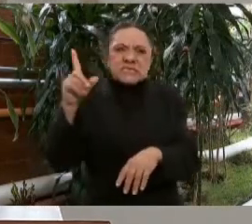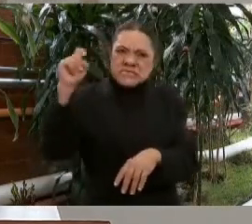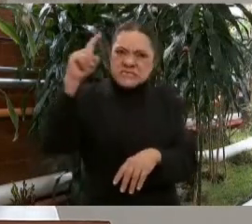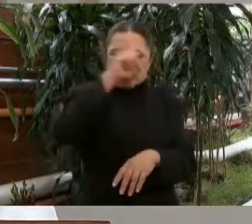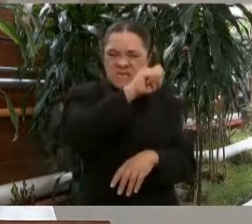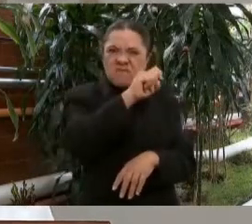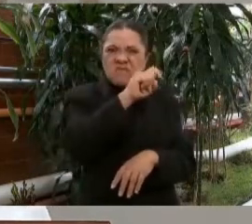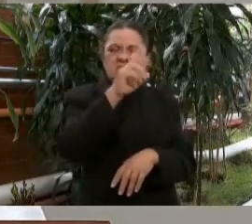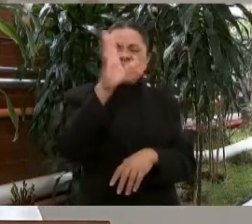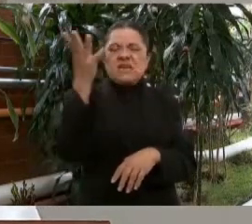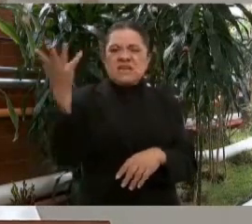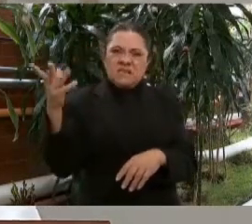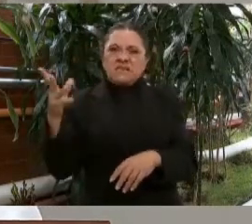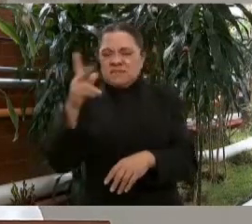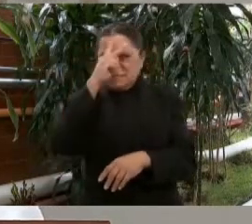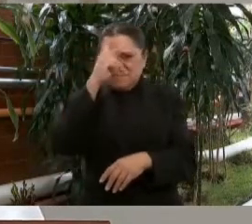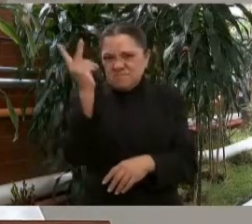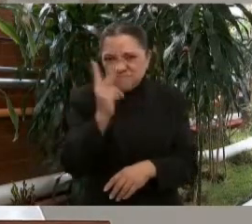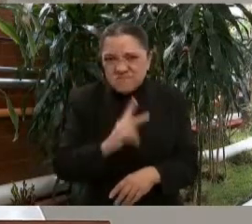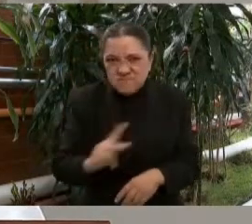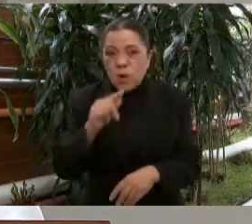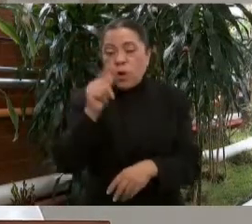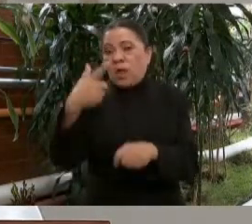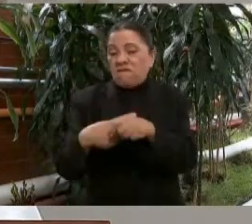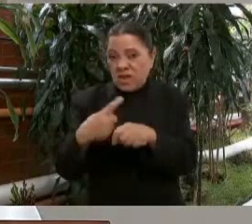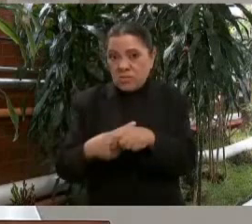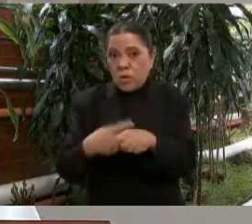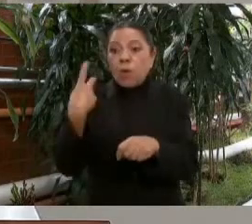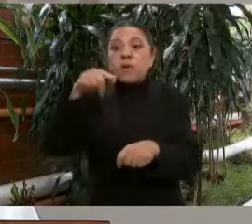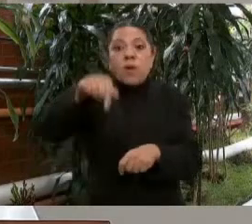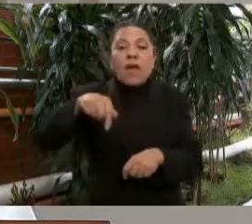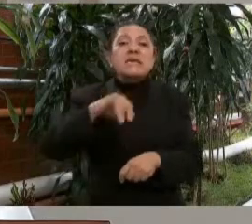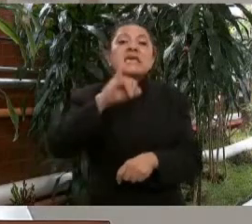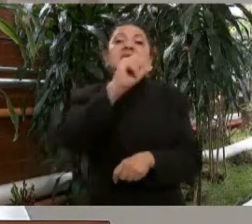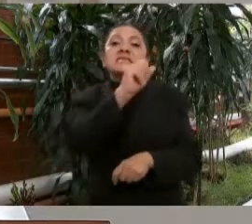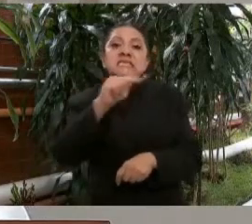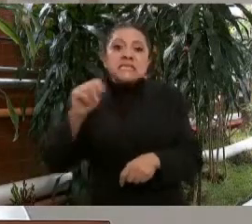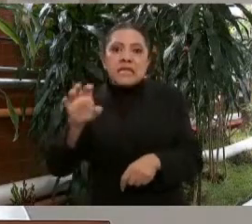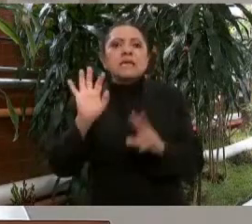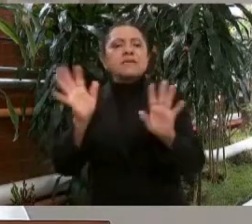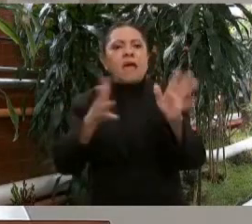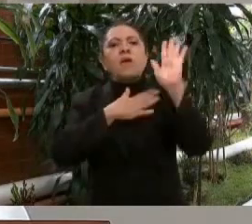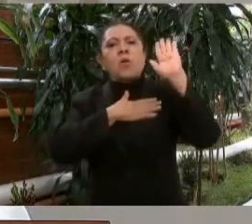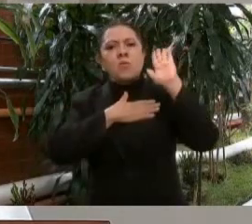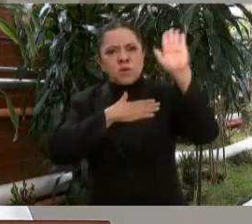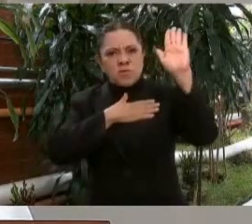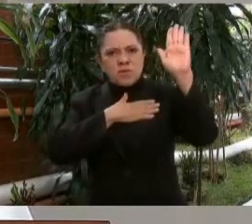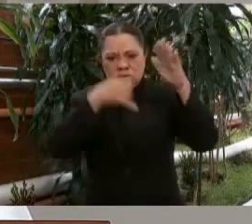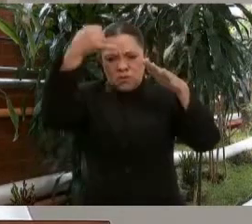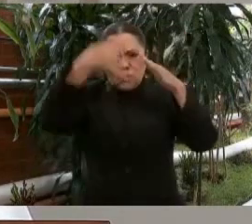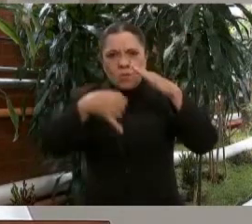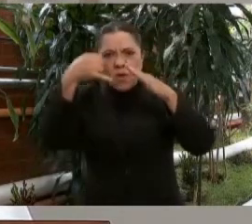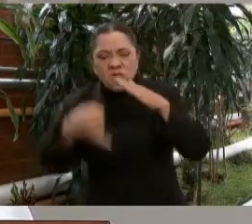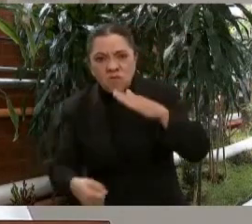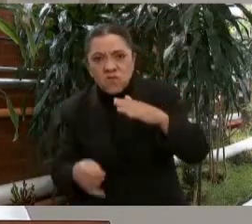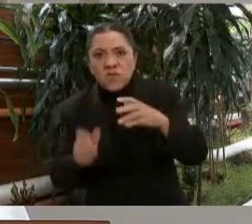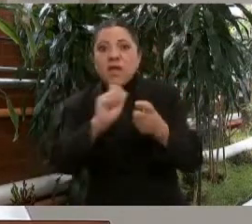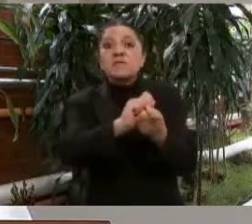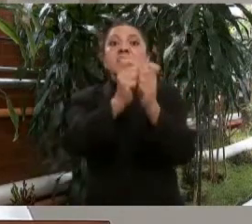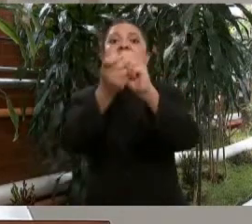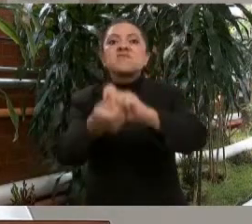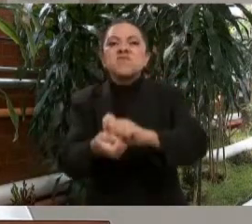A 60 años de su creación, en el Issste estamos comprometidos a lograr una profunda transformación que implica